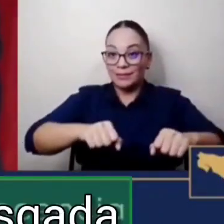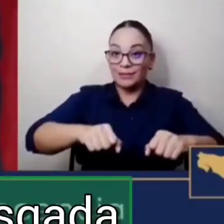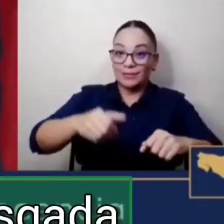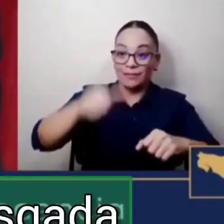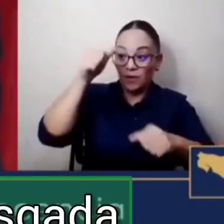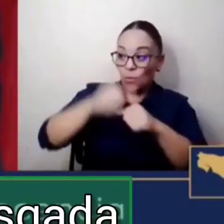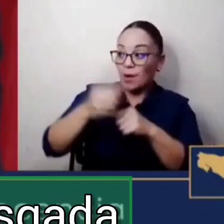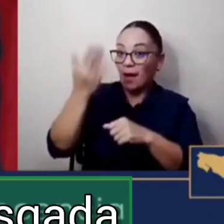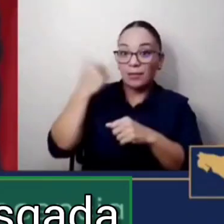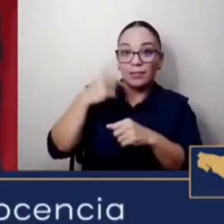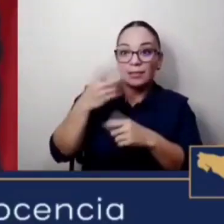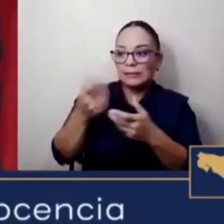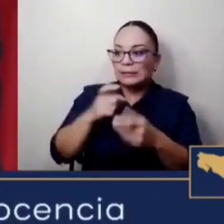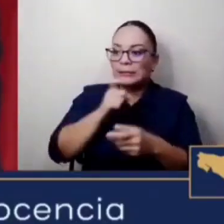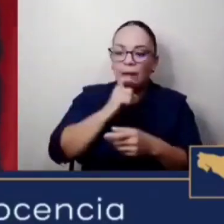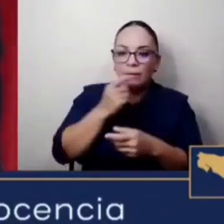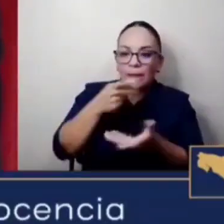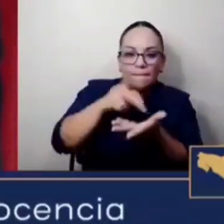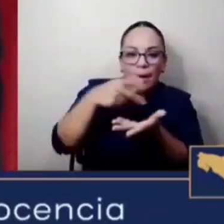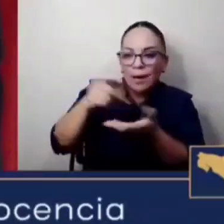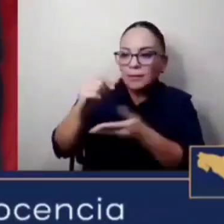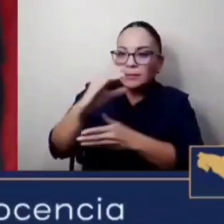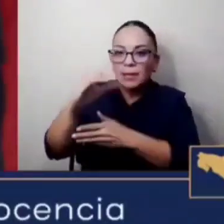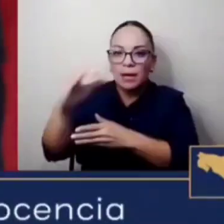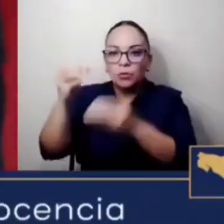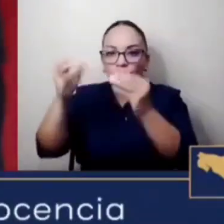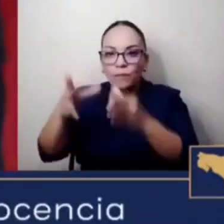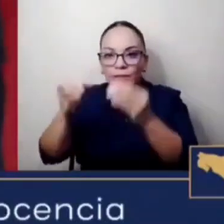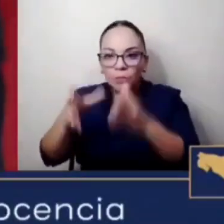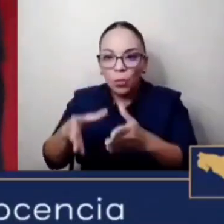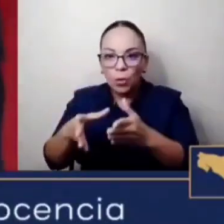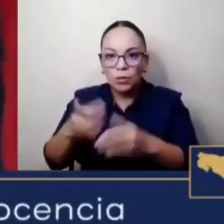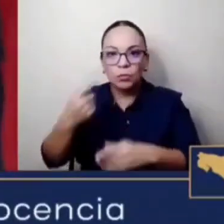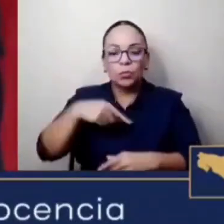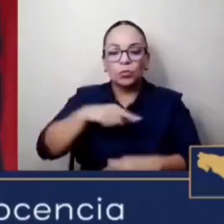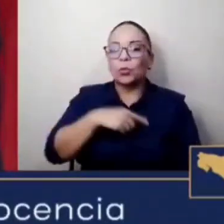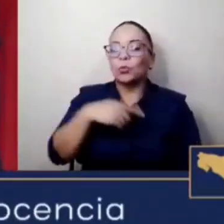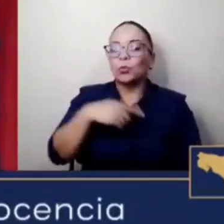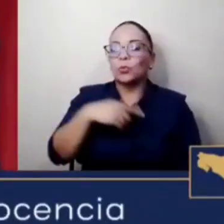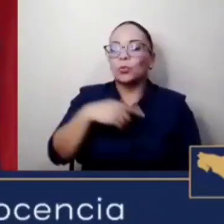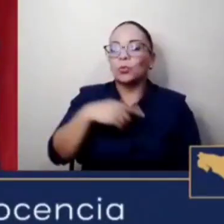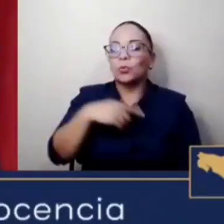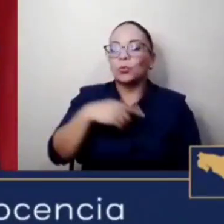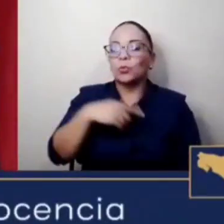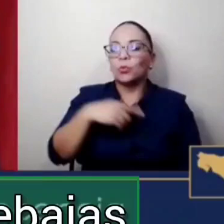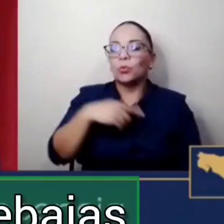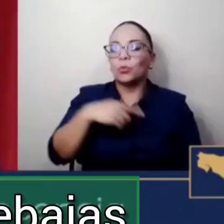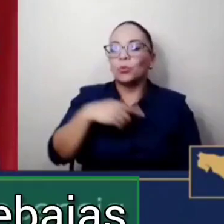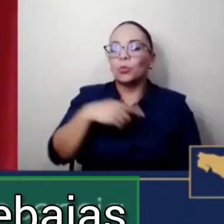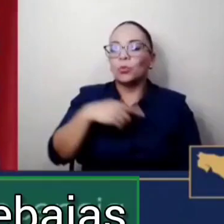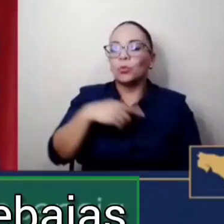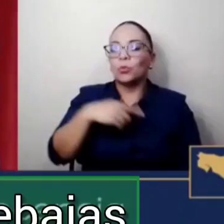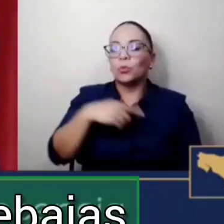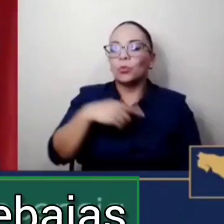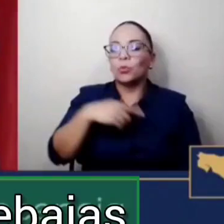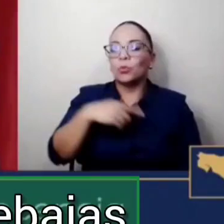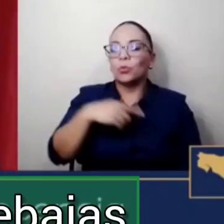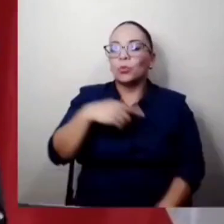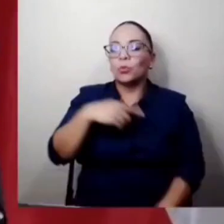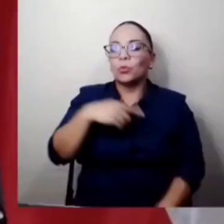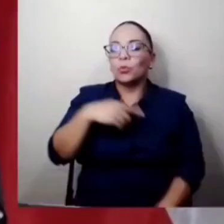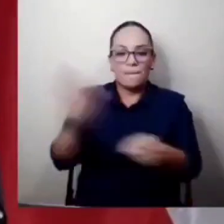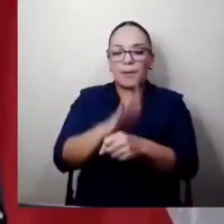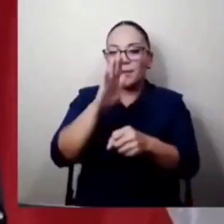decisión muy arriesgada. denles el salario bruto, porque no podíamos procesar las